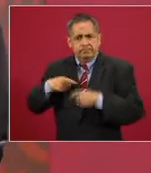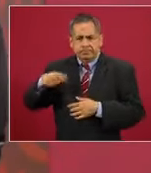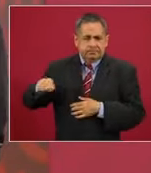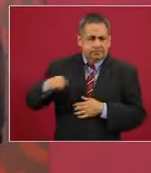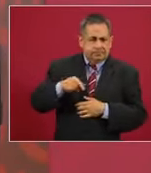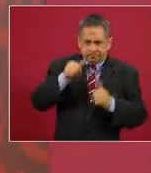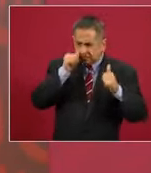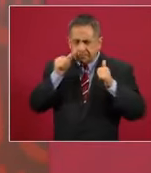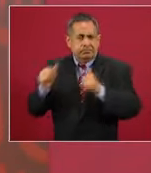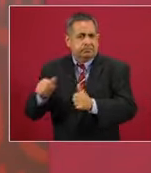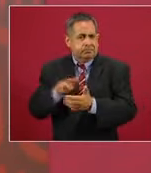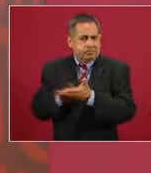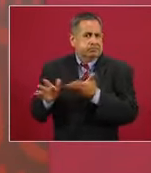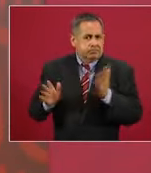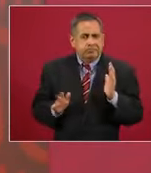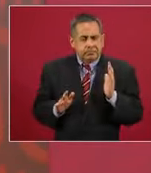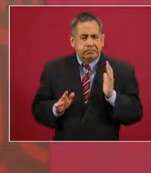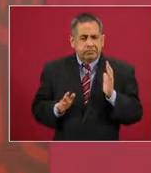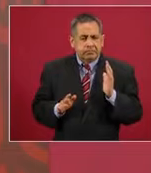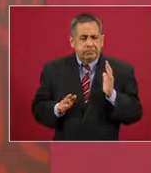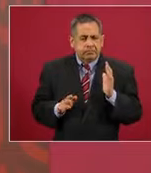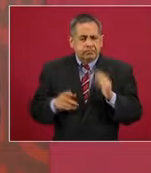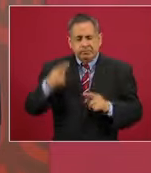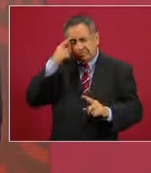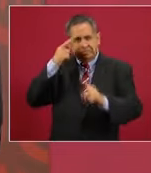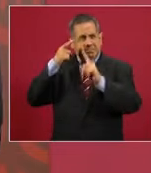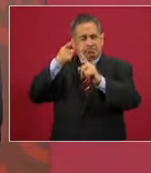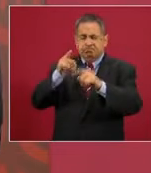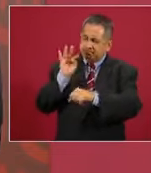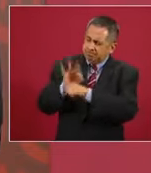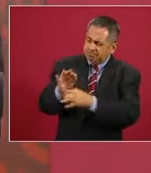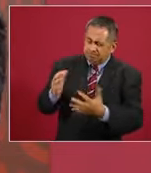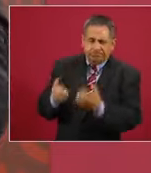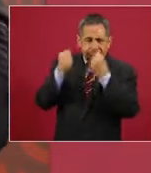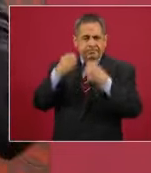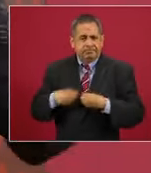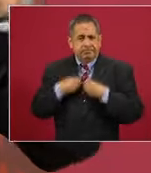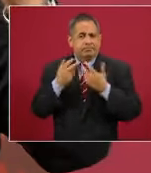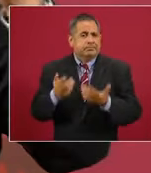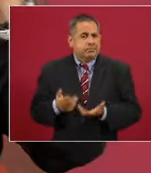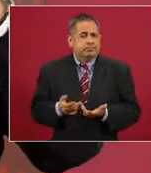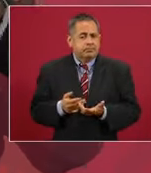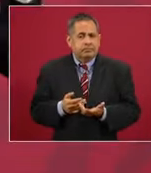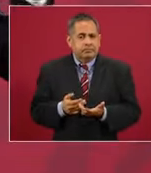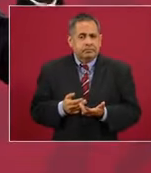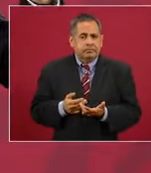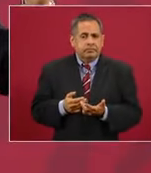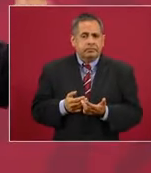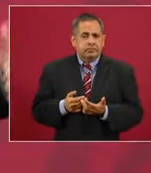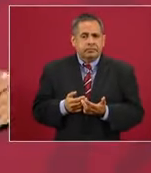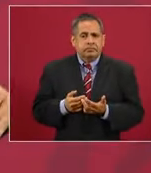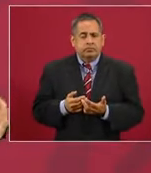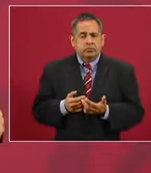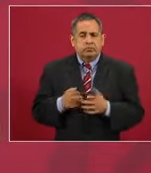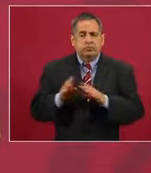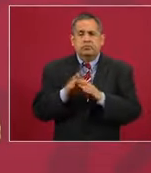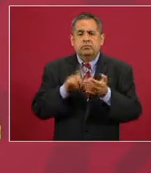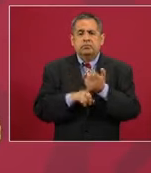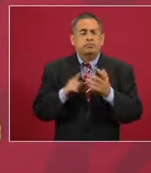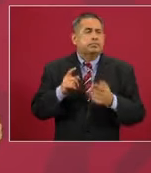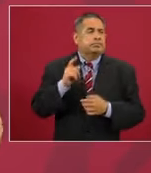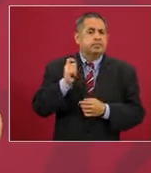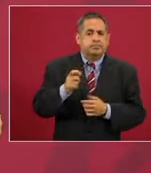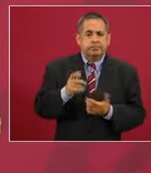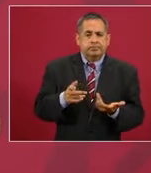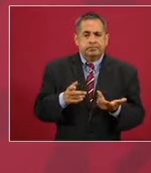tener ese propósito, no es lo mismo ocupaciones